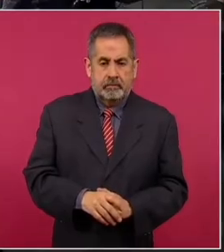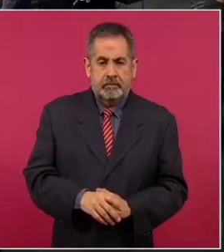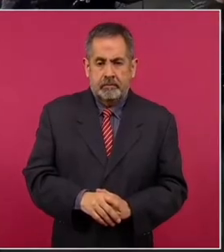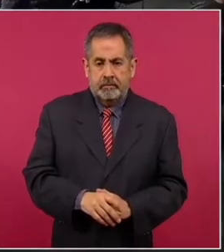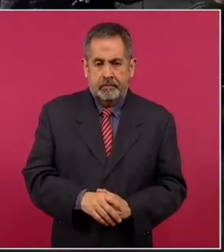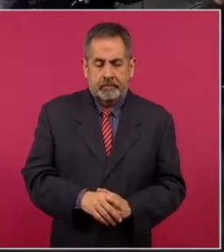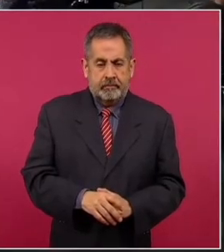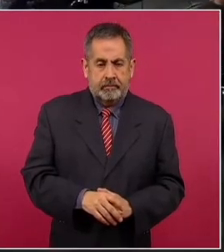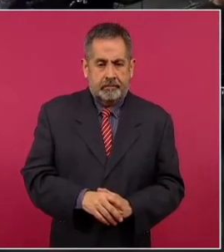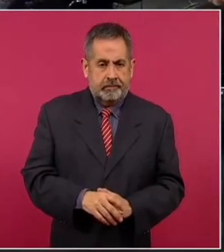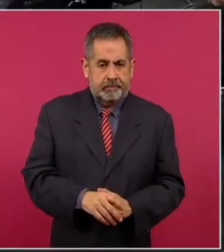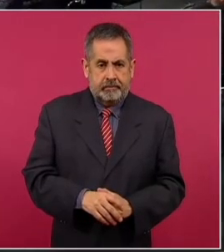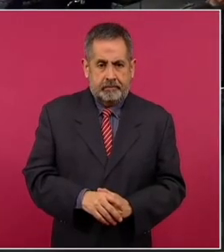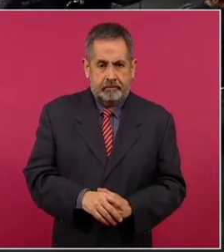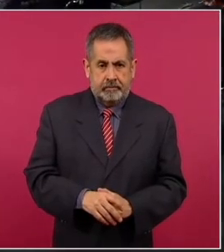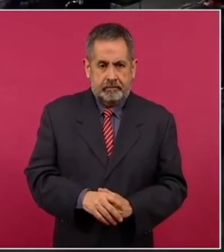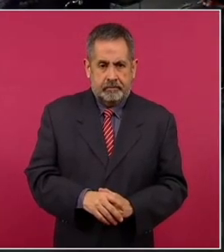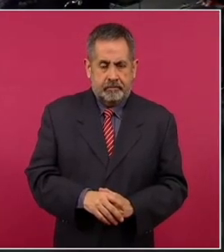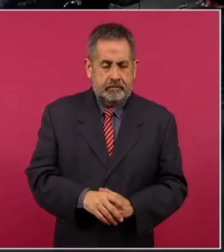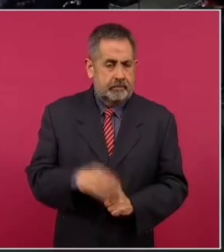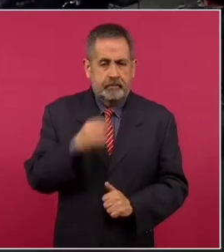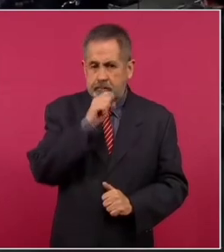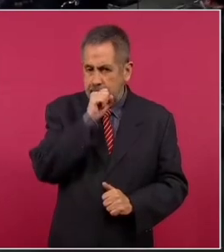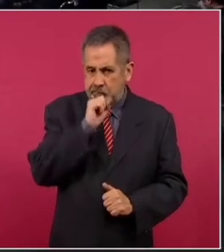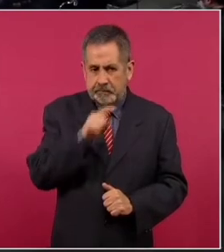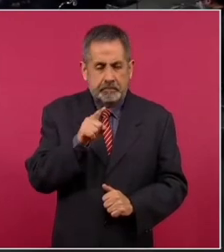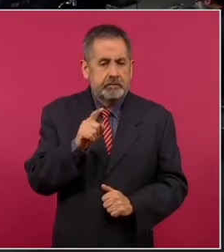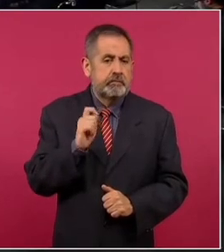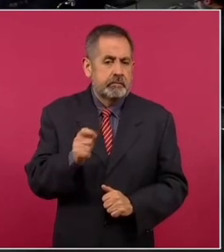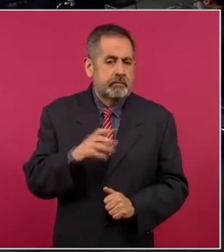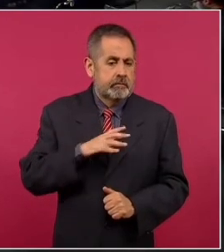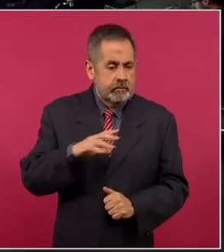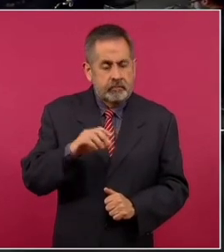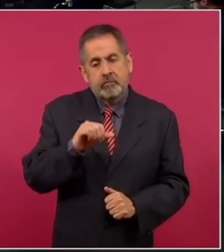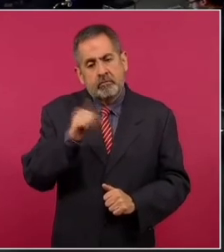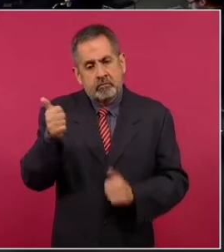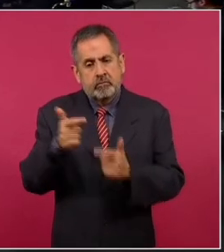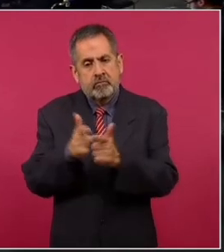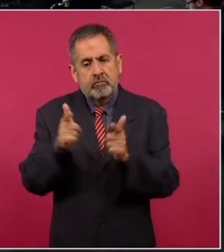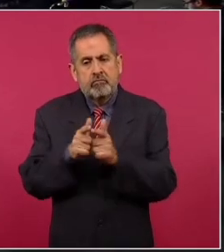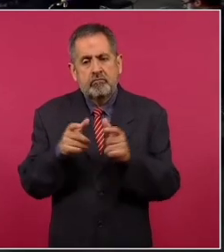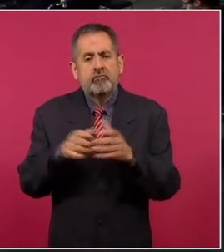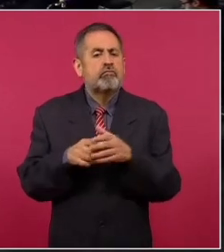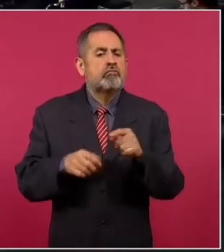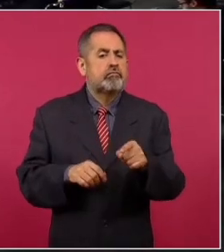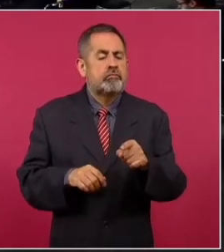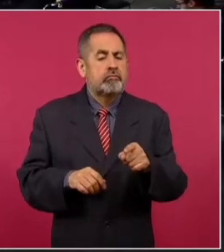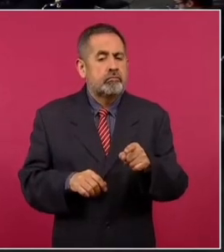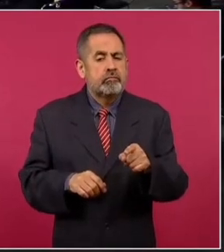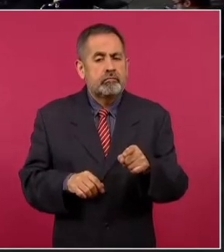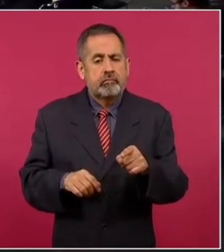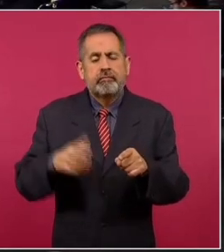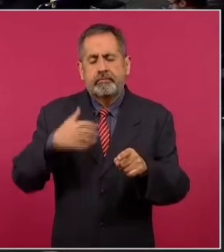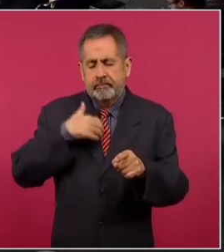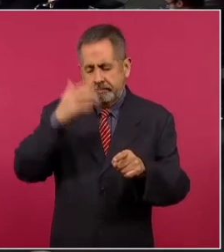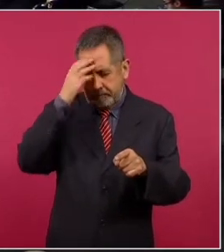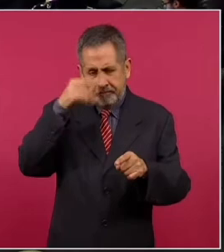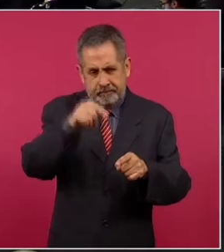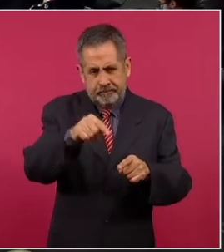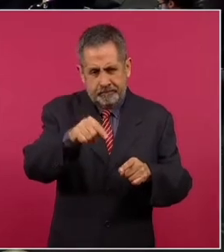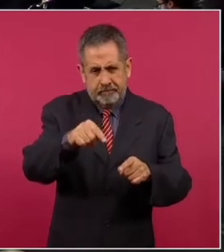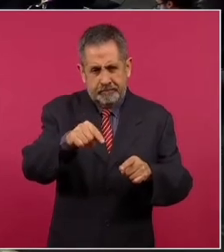Y también hay otro grupo que conozco… NIFEL,